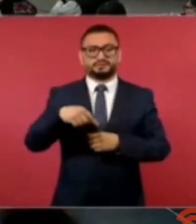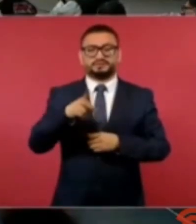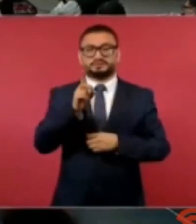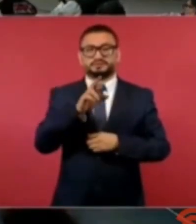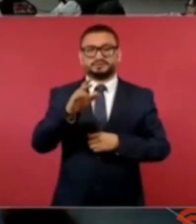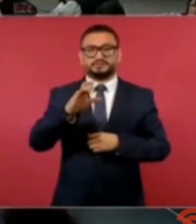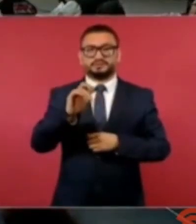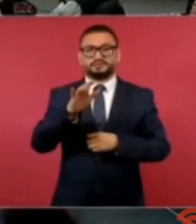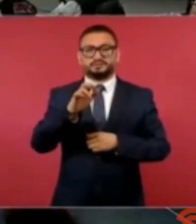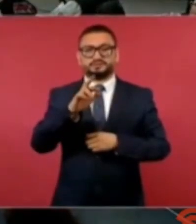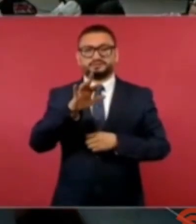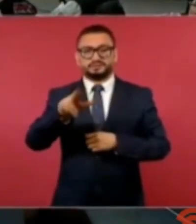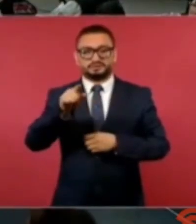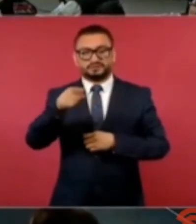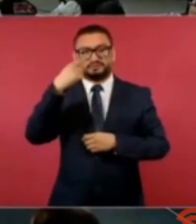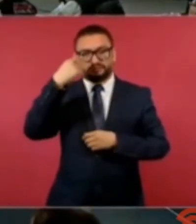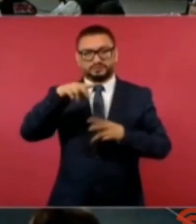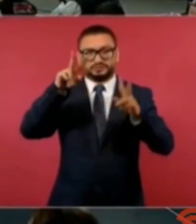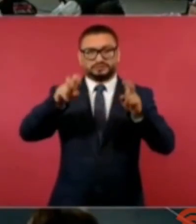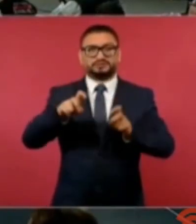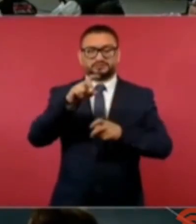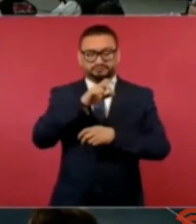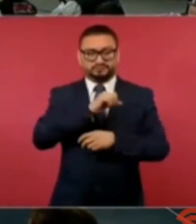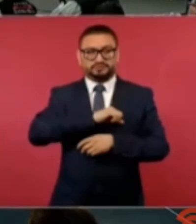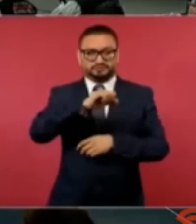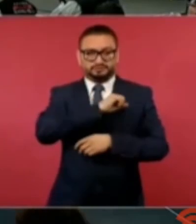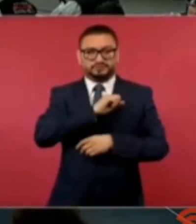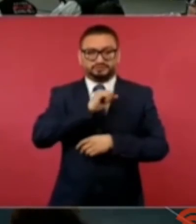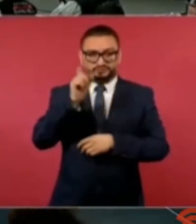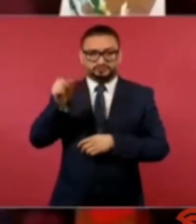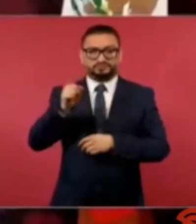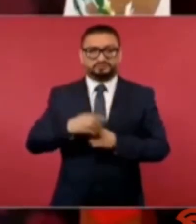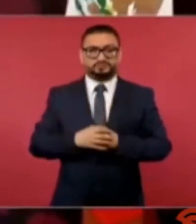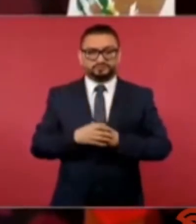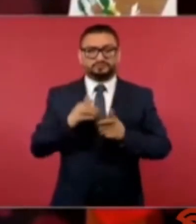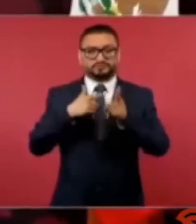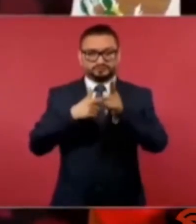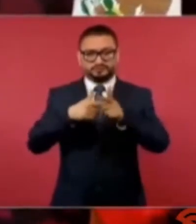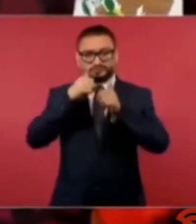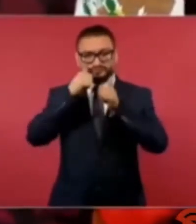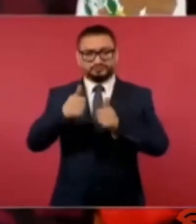Alcocer, para la cuestión médica. Vamos a seguir.